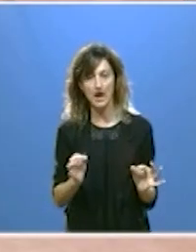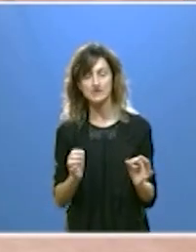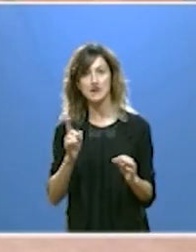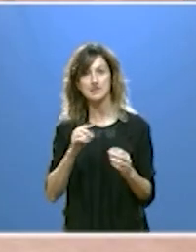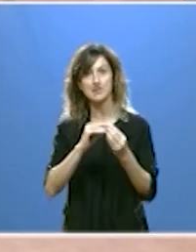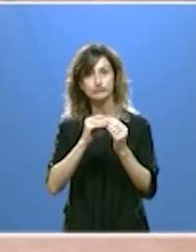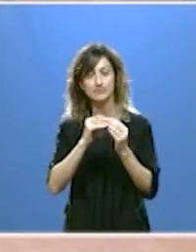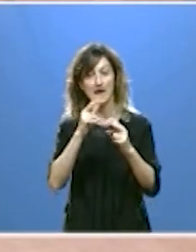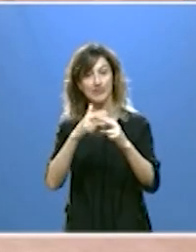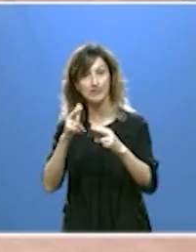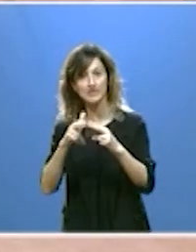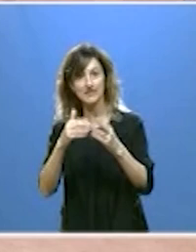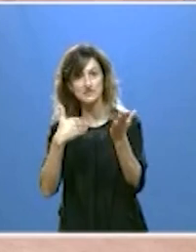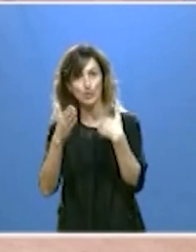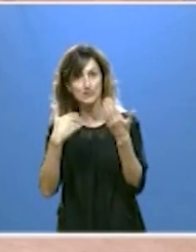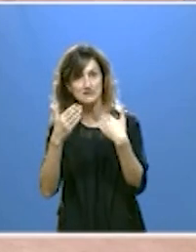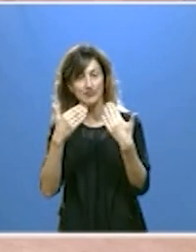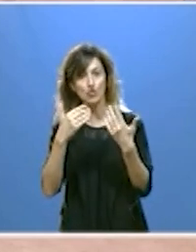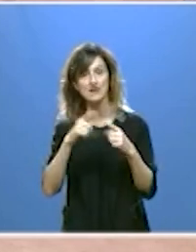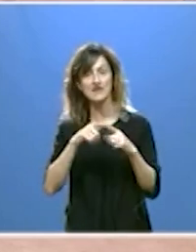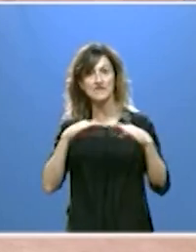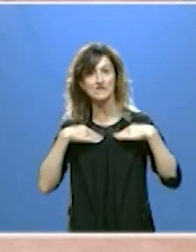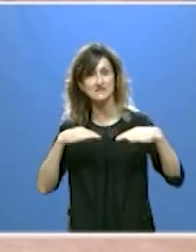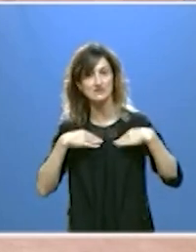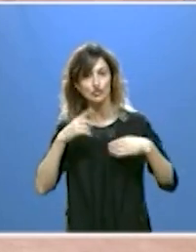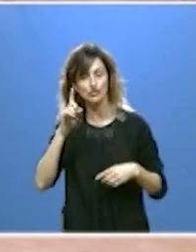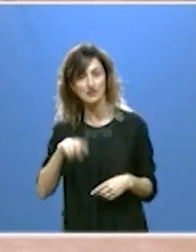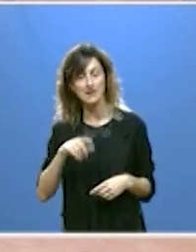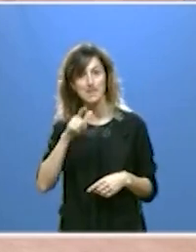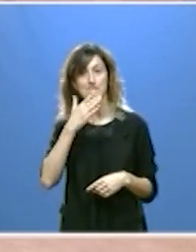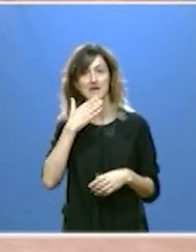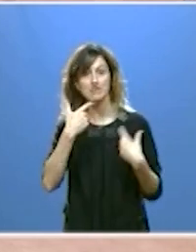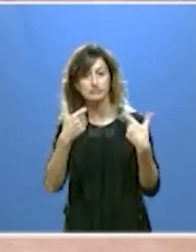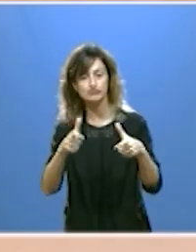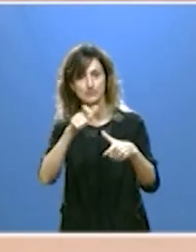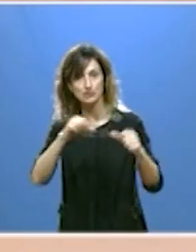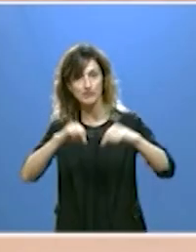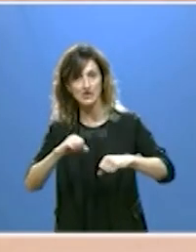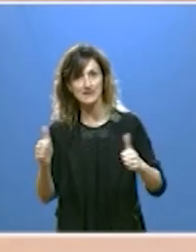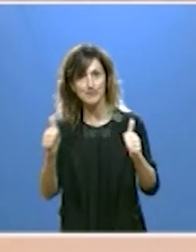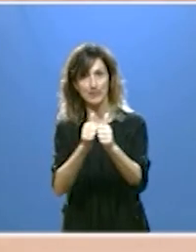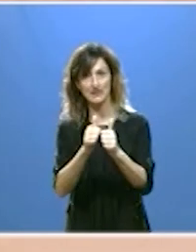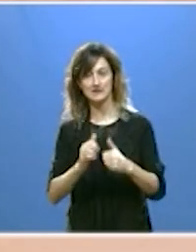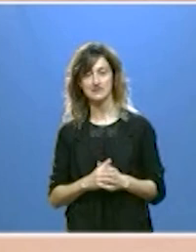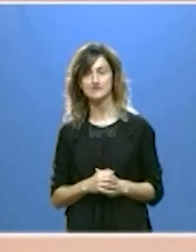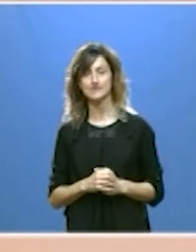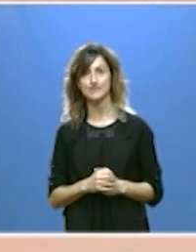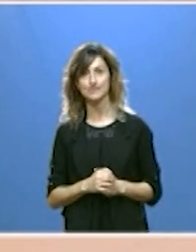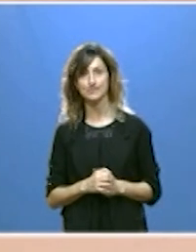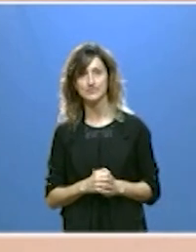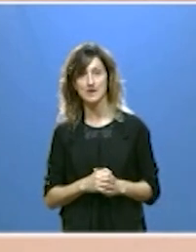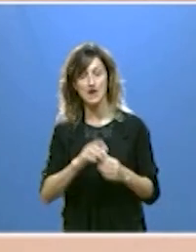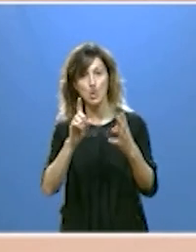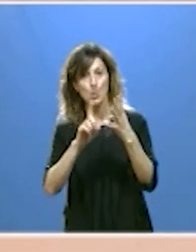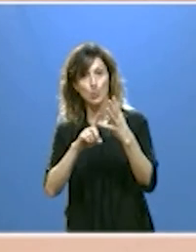desarrollo de actividades de conversación y ejercicio físico para las personas mayores y dependientes la cuarta